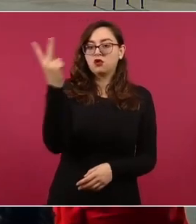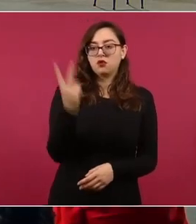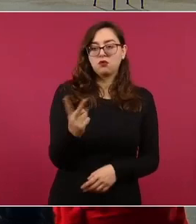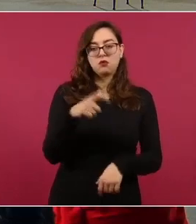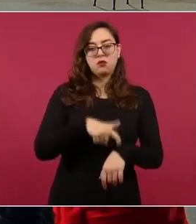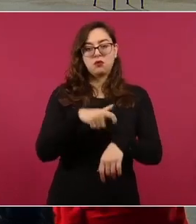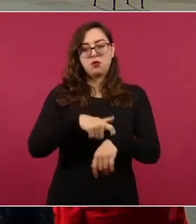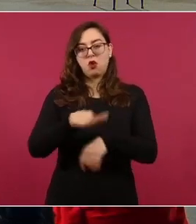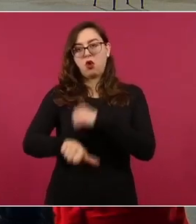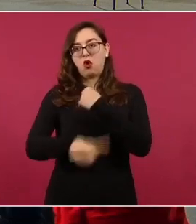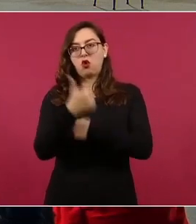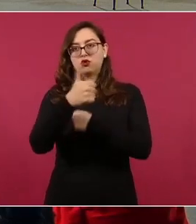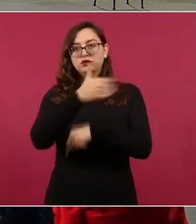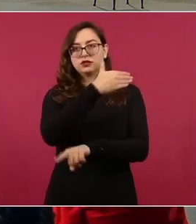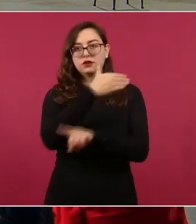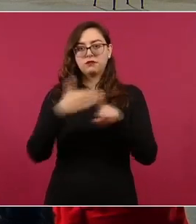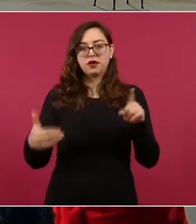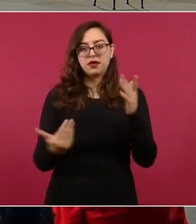mañana.